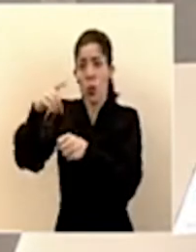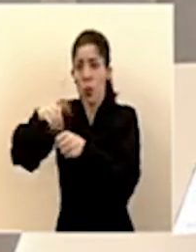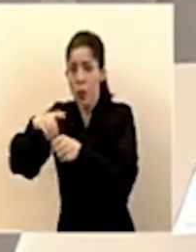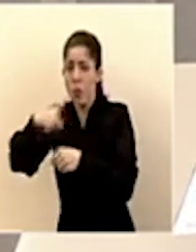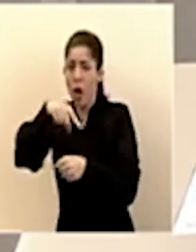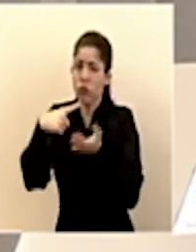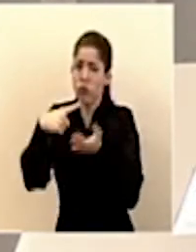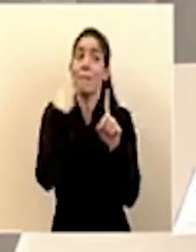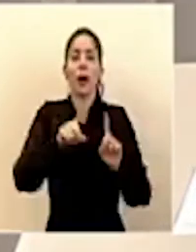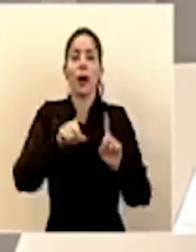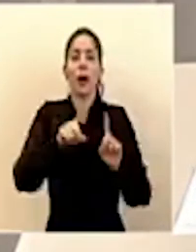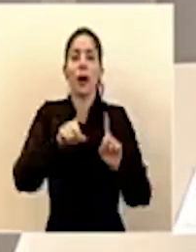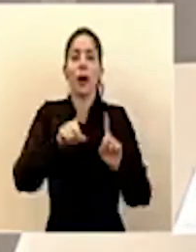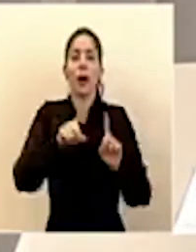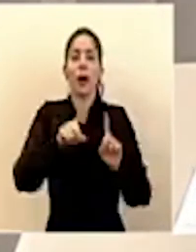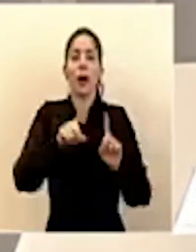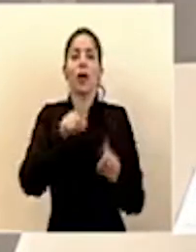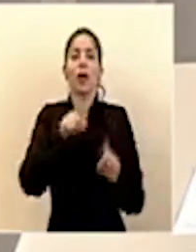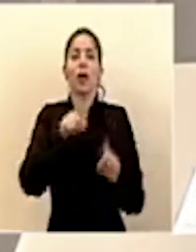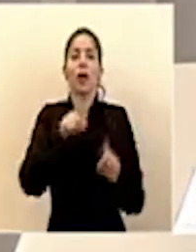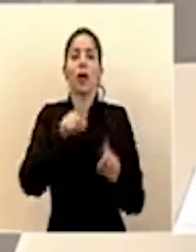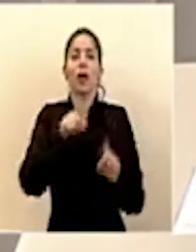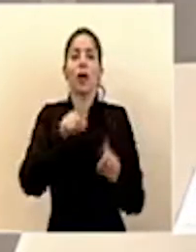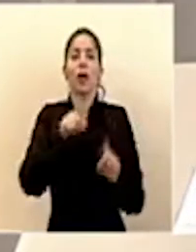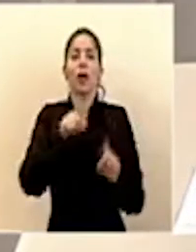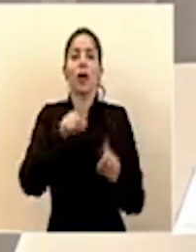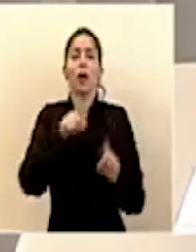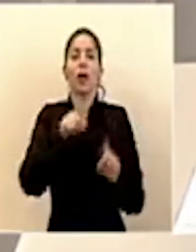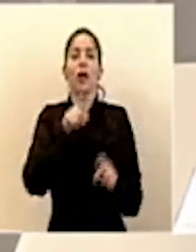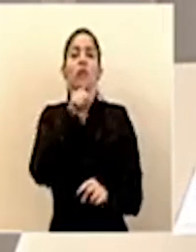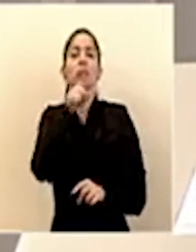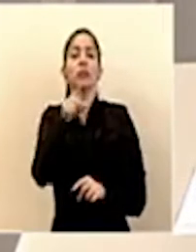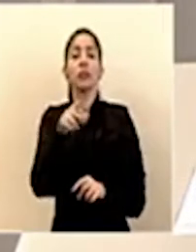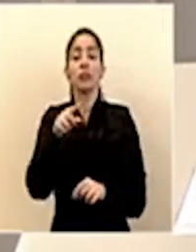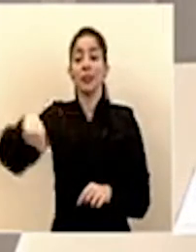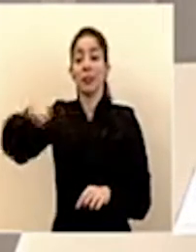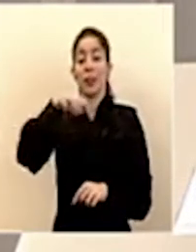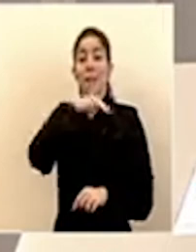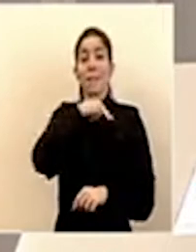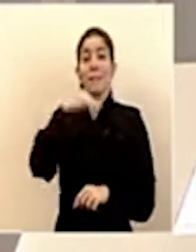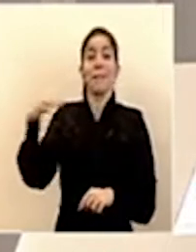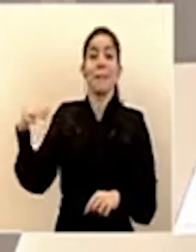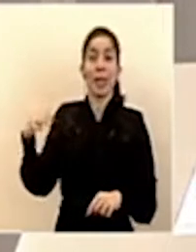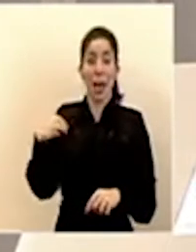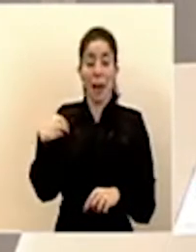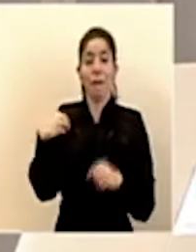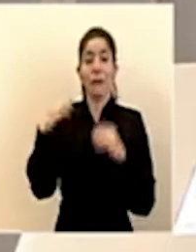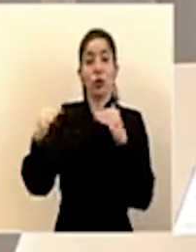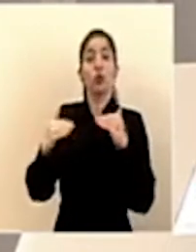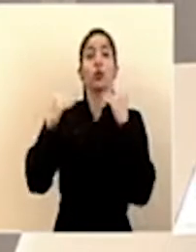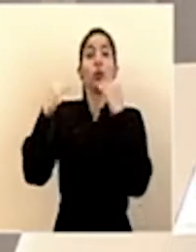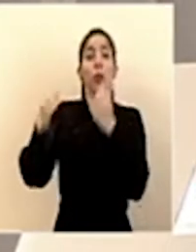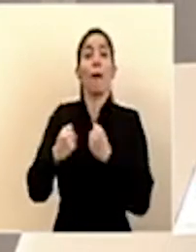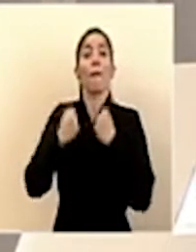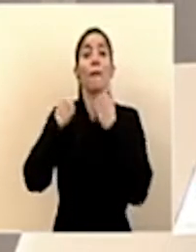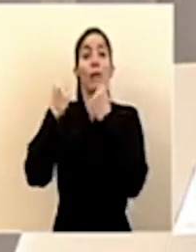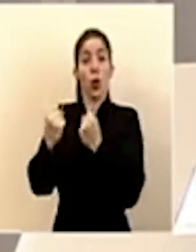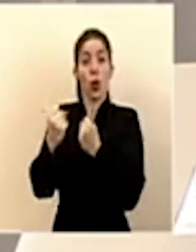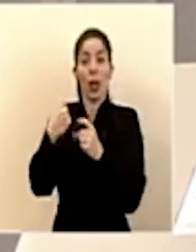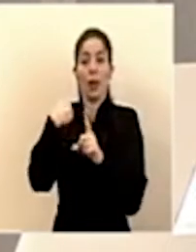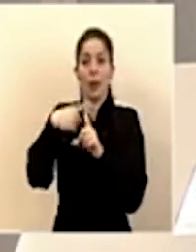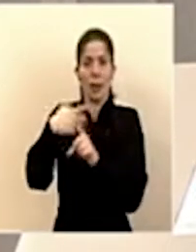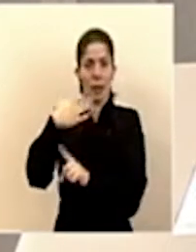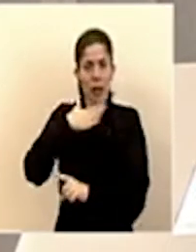diputadas, como con la sociedad. Pero ciertamente los miembros de los supremos poderes, mi